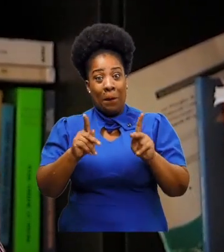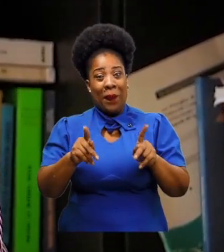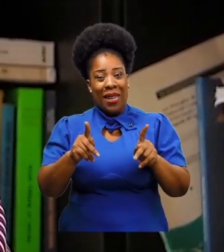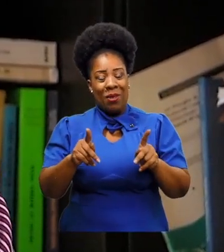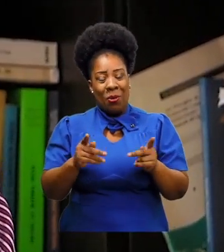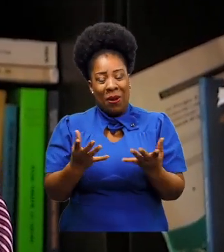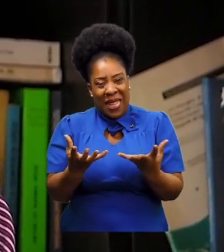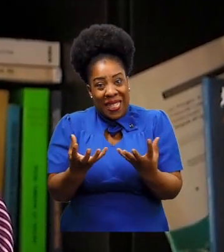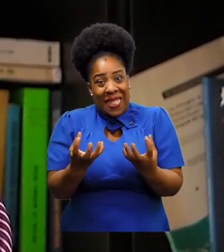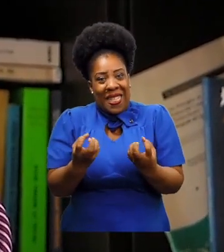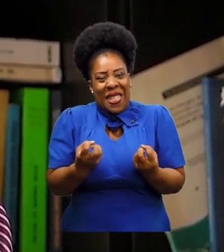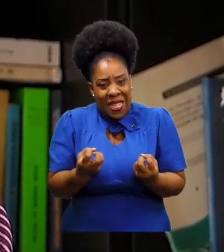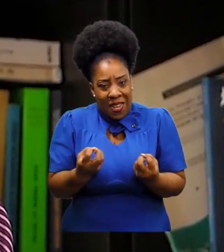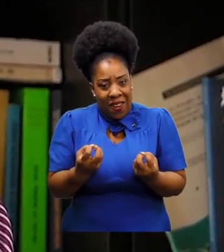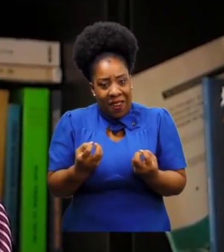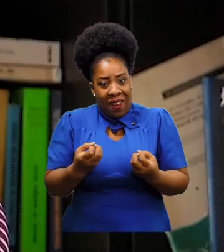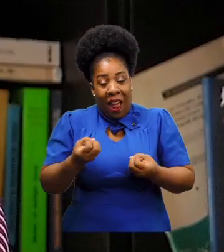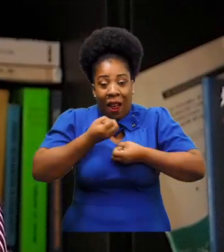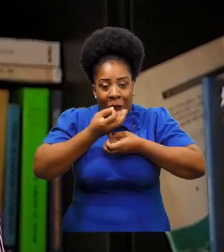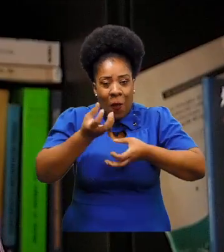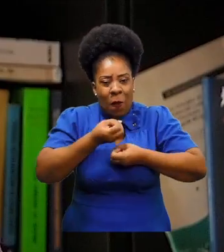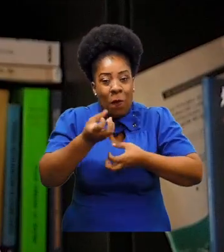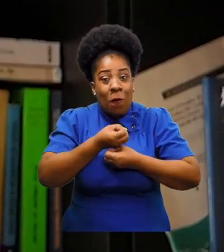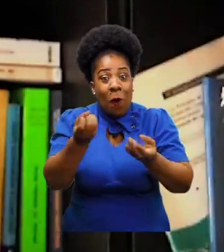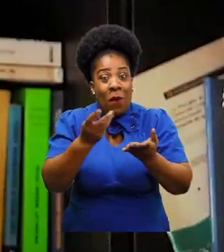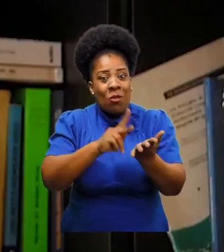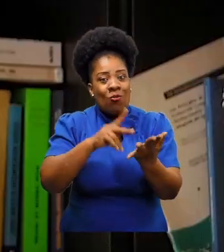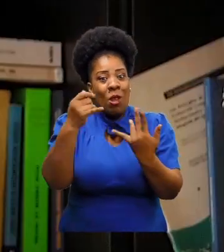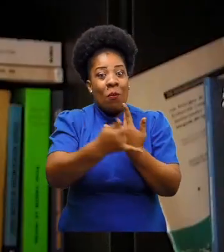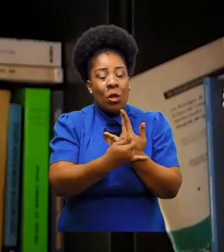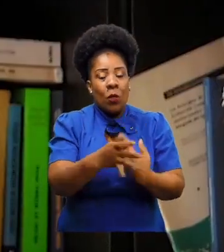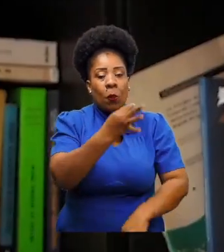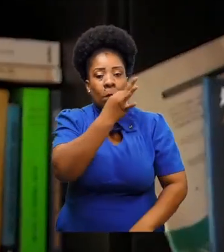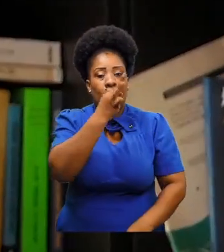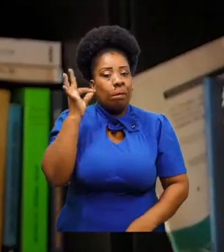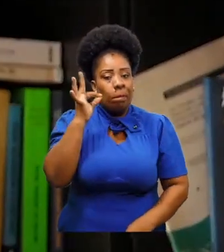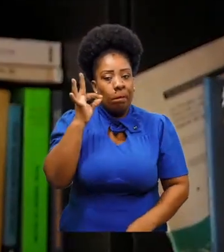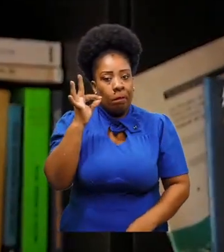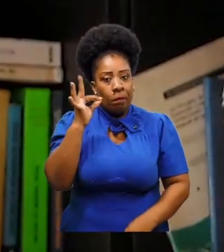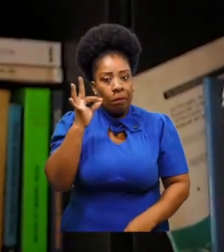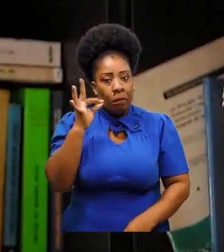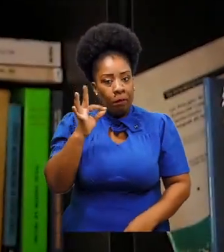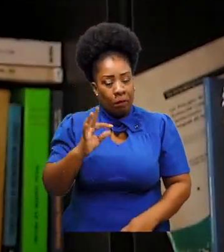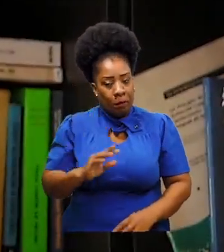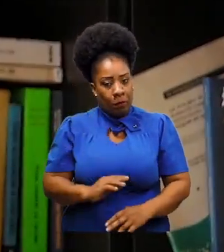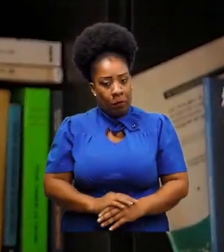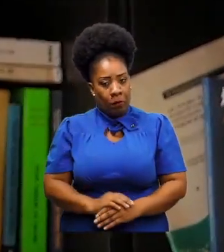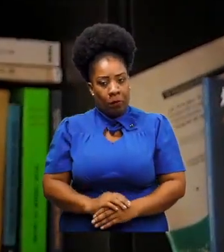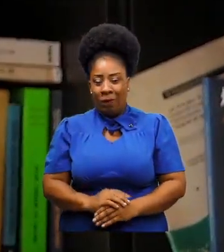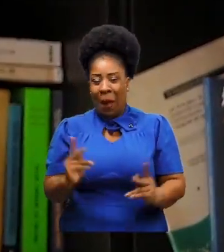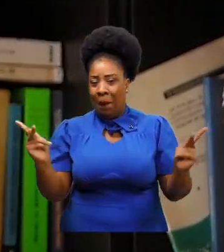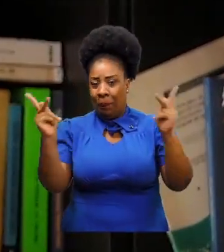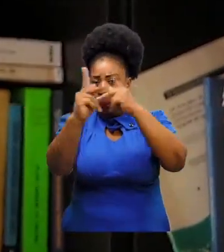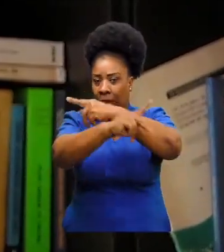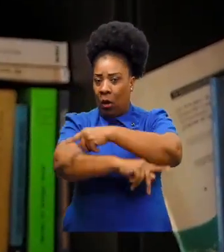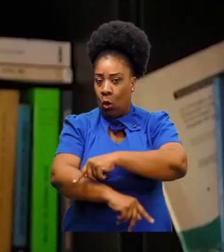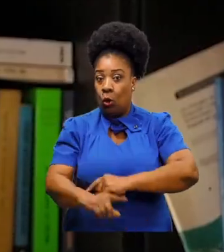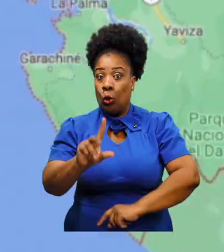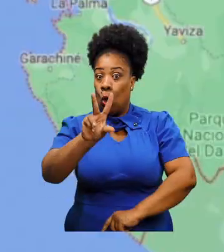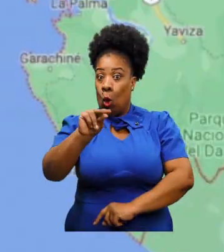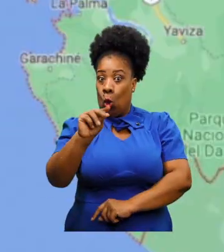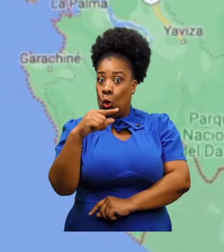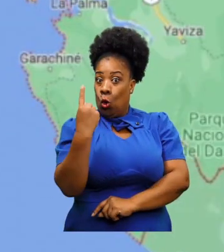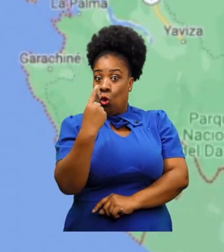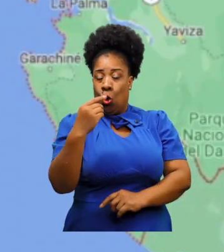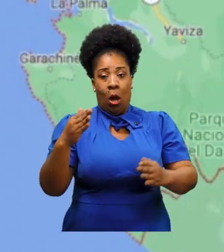derecho a tener la información ambiental del proyecto, que se ha omitido, se ha omitido de manera grave.